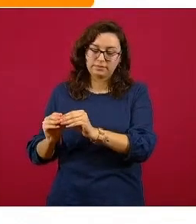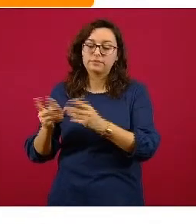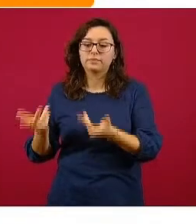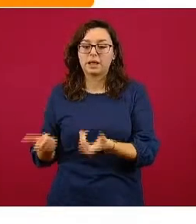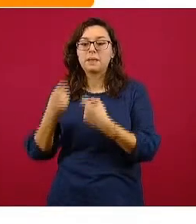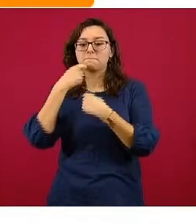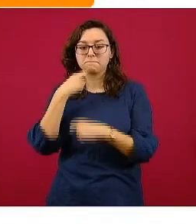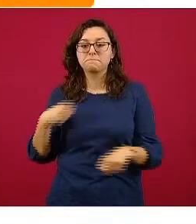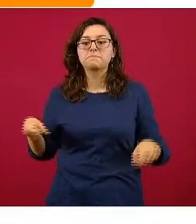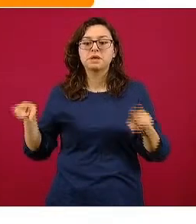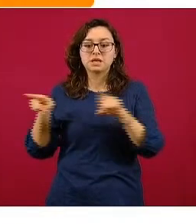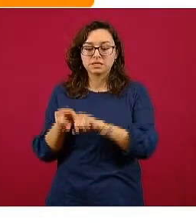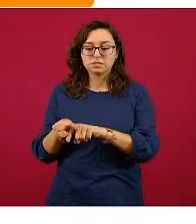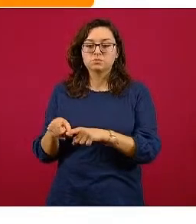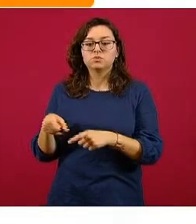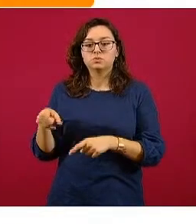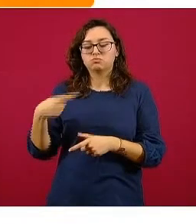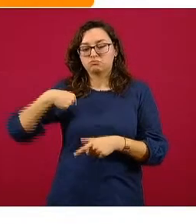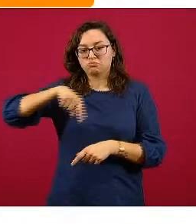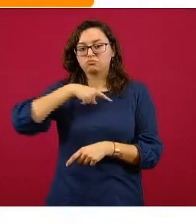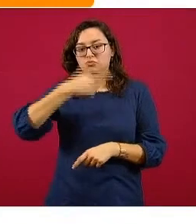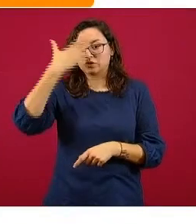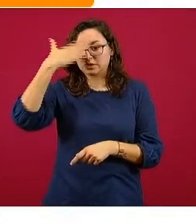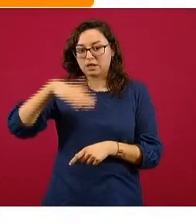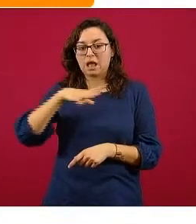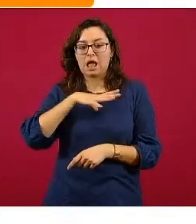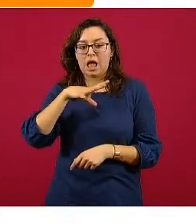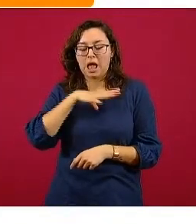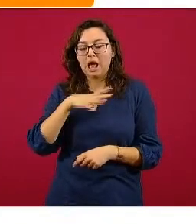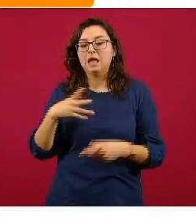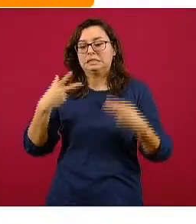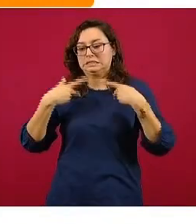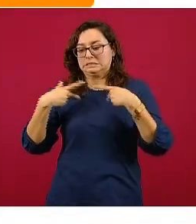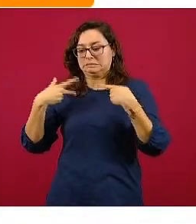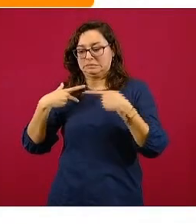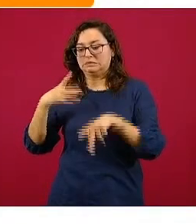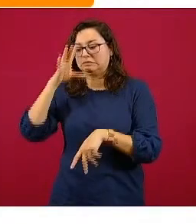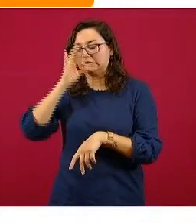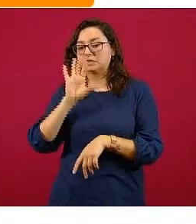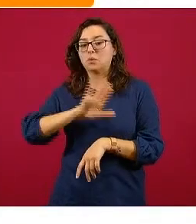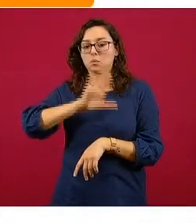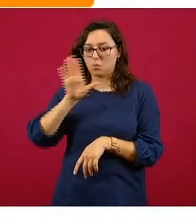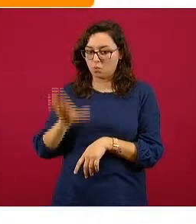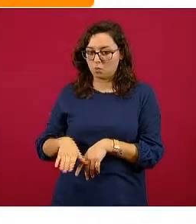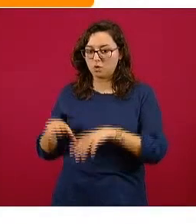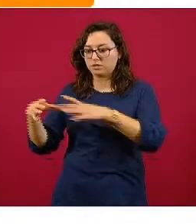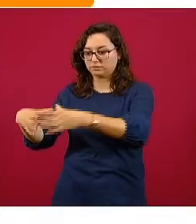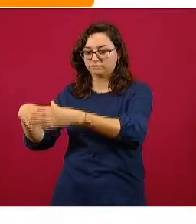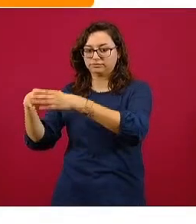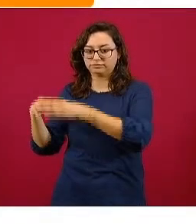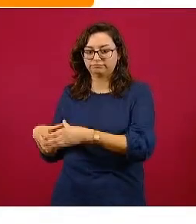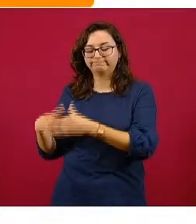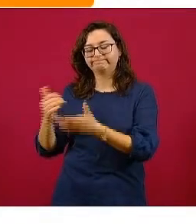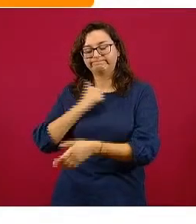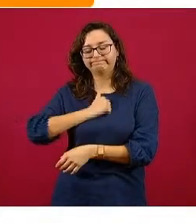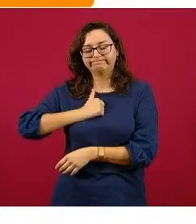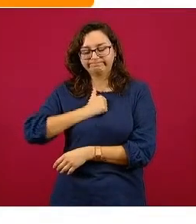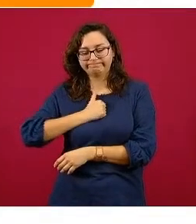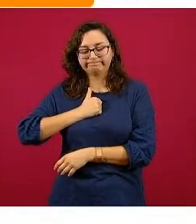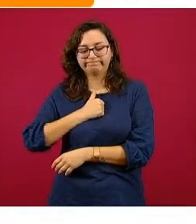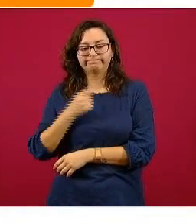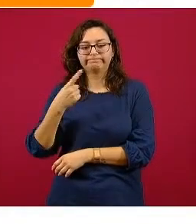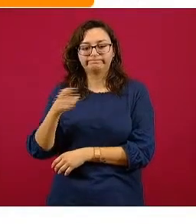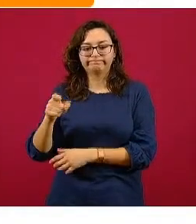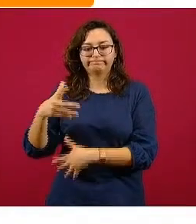y como parte de este grupo sabemos se encuentran las defunciones que se han confirmado para COVID-19. Lamentablemente